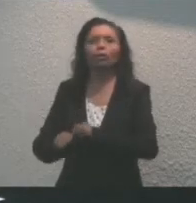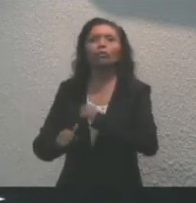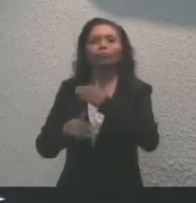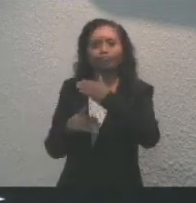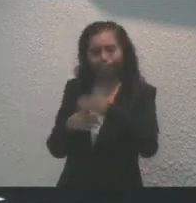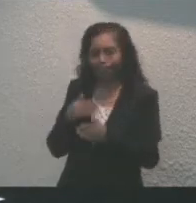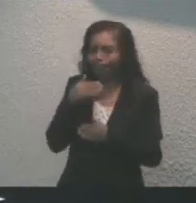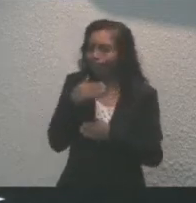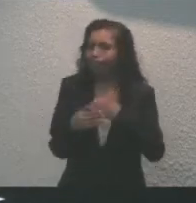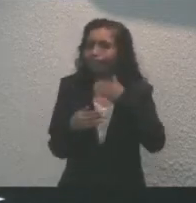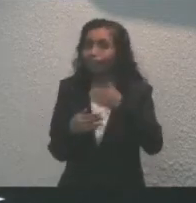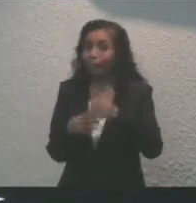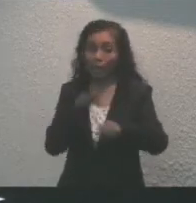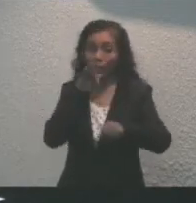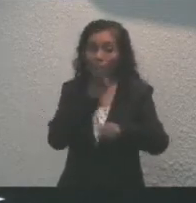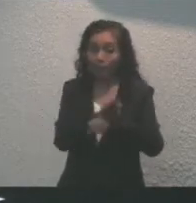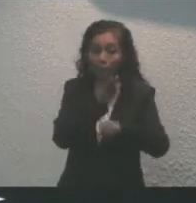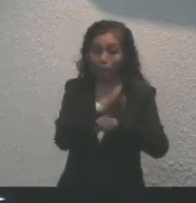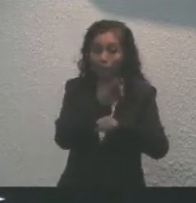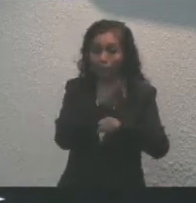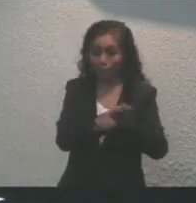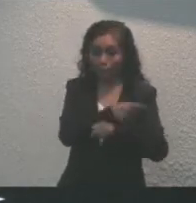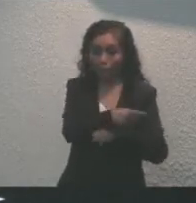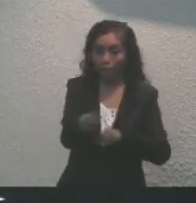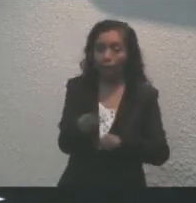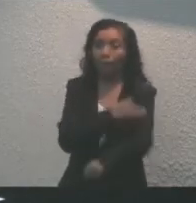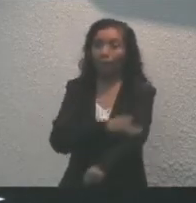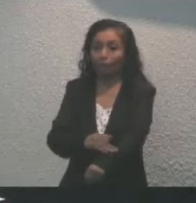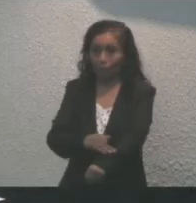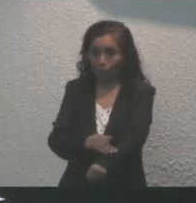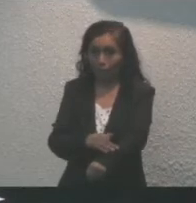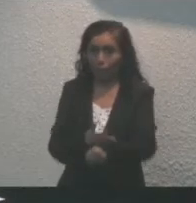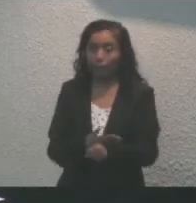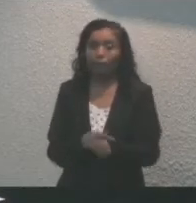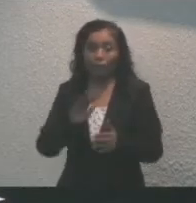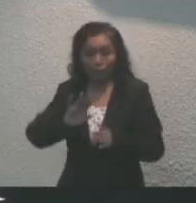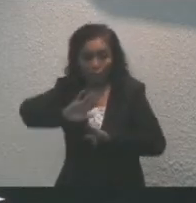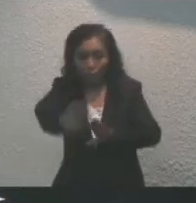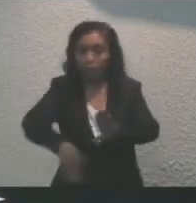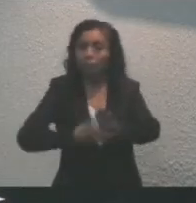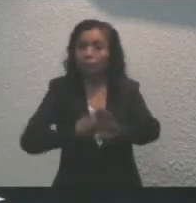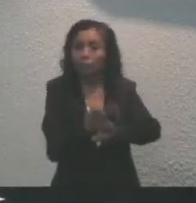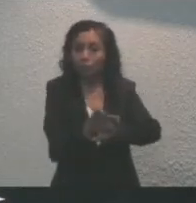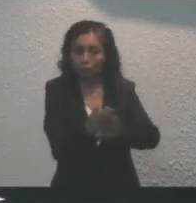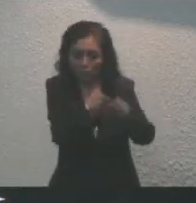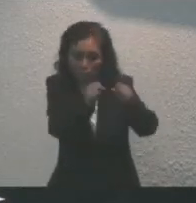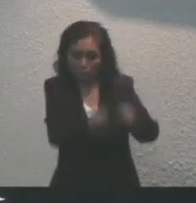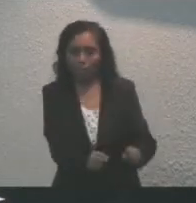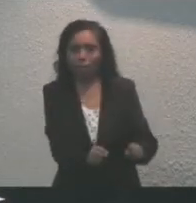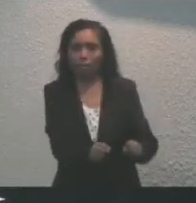paso al frente para defender a nuestras familias de quienes buscan lastimarlas y someterlas.